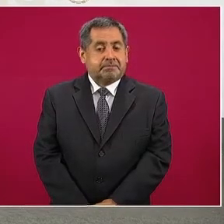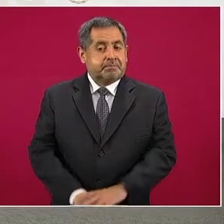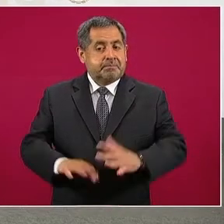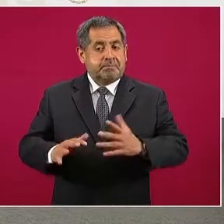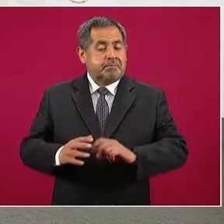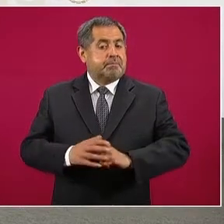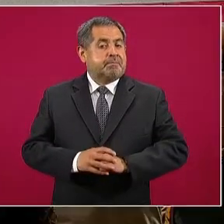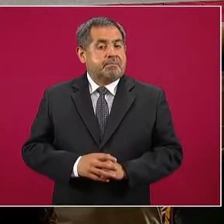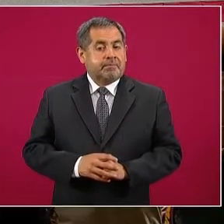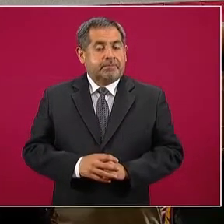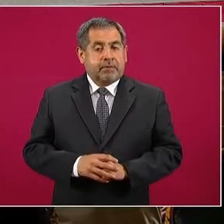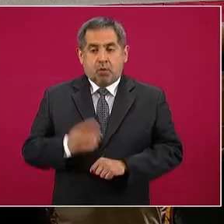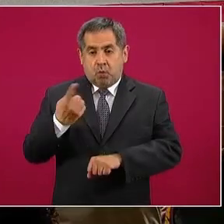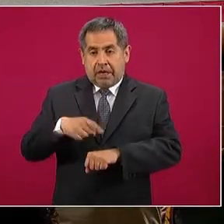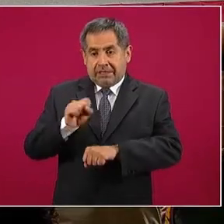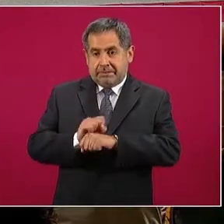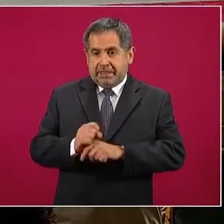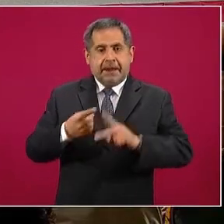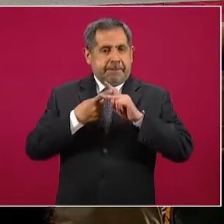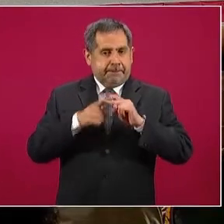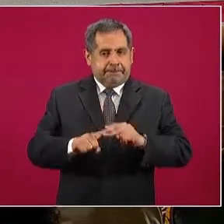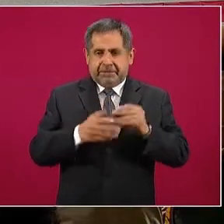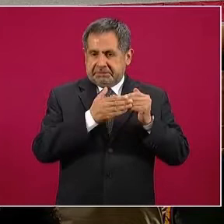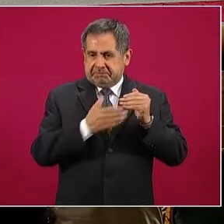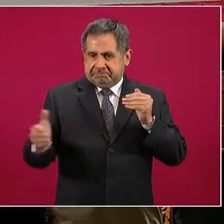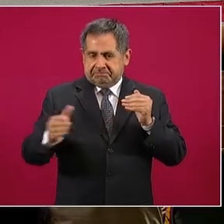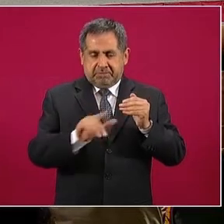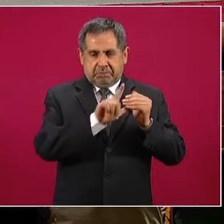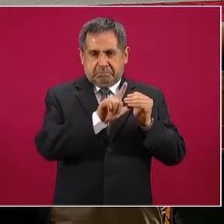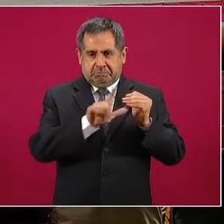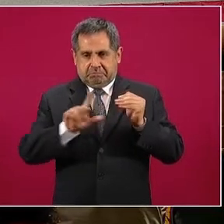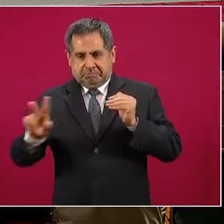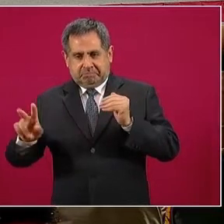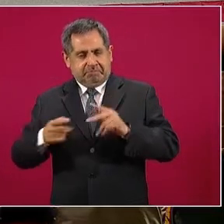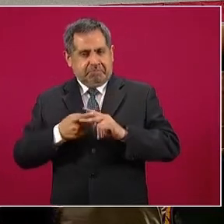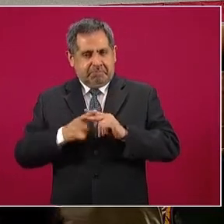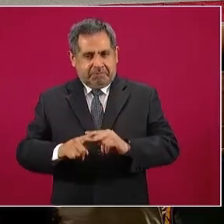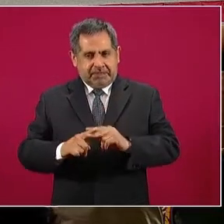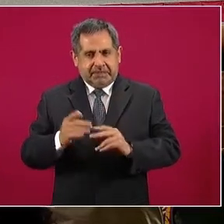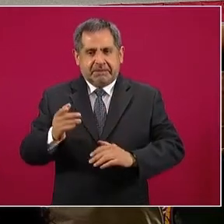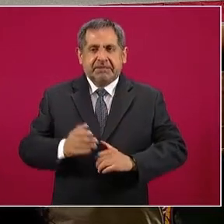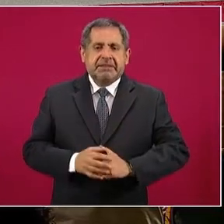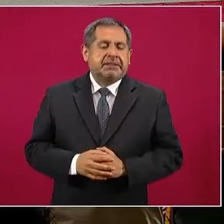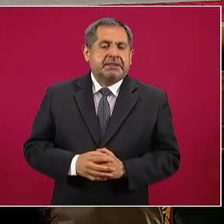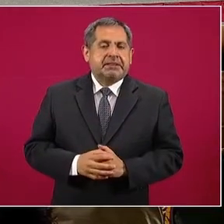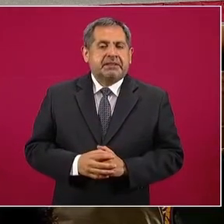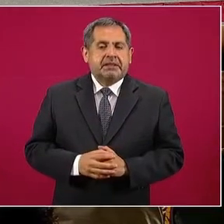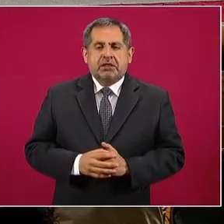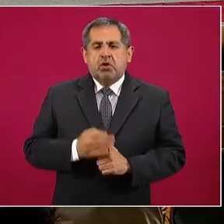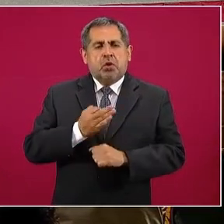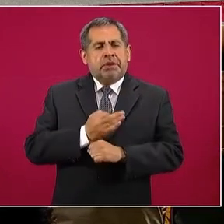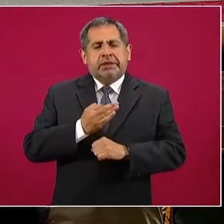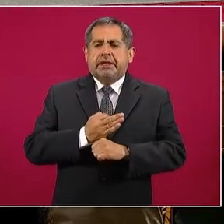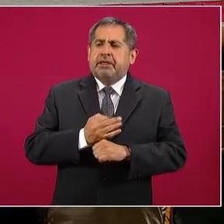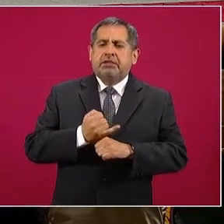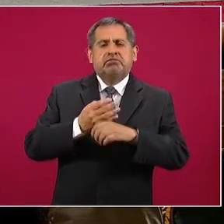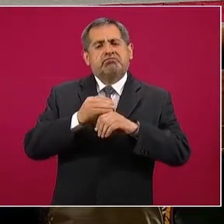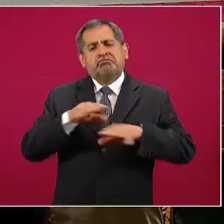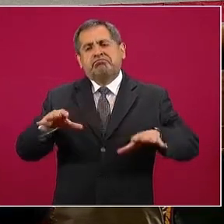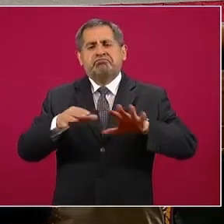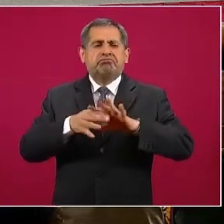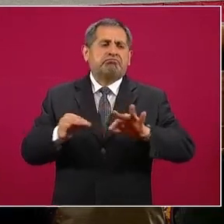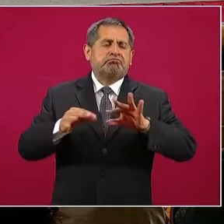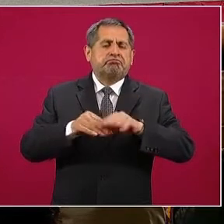Iniciamos la semana, vamos a informar, como siempre,